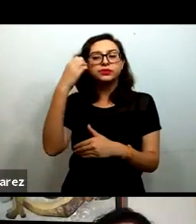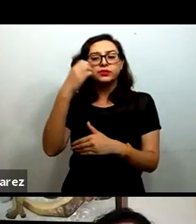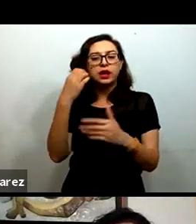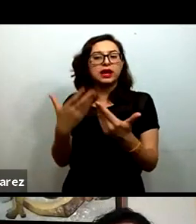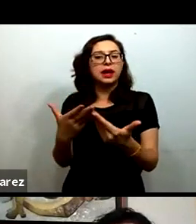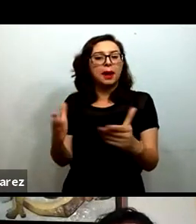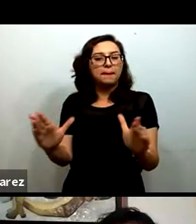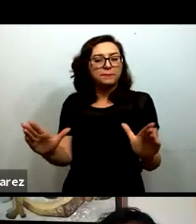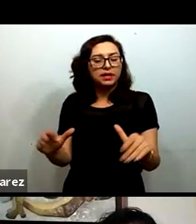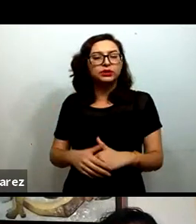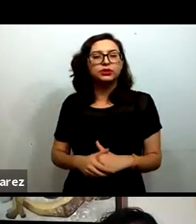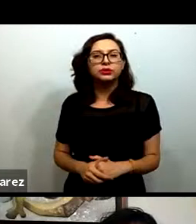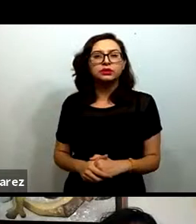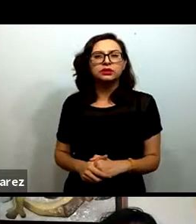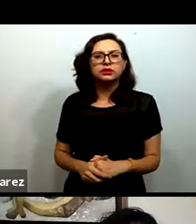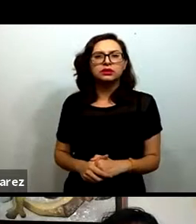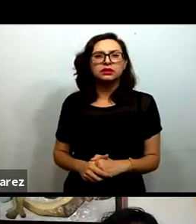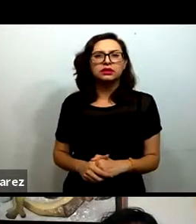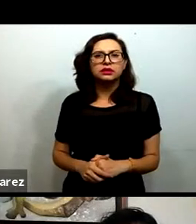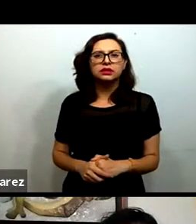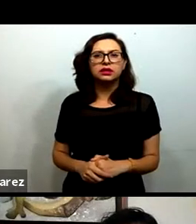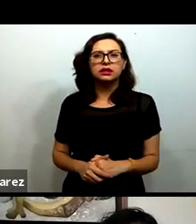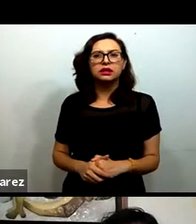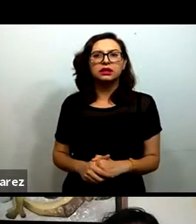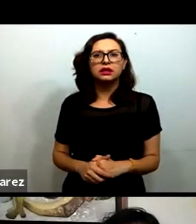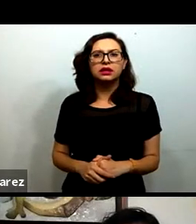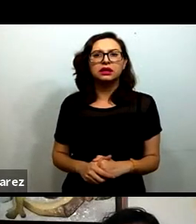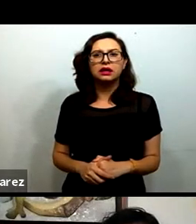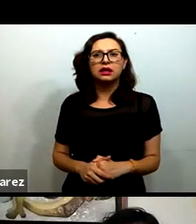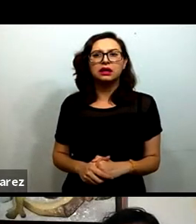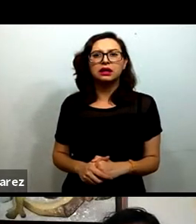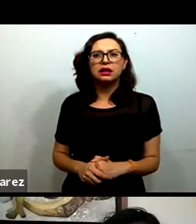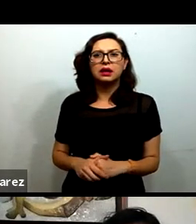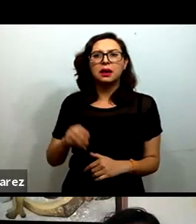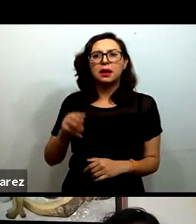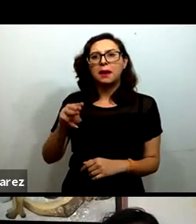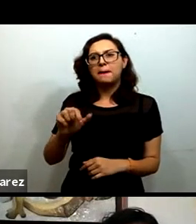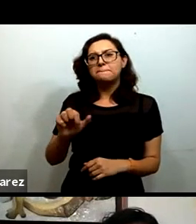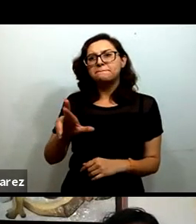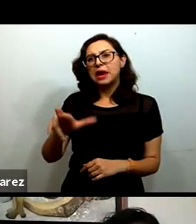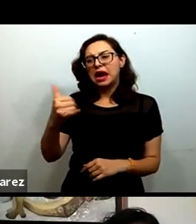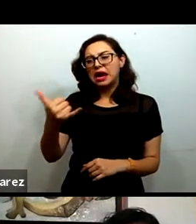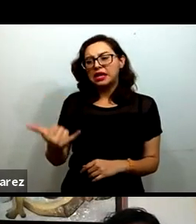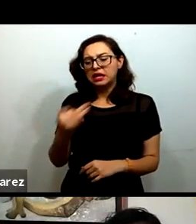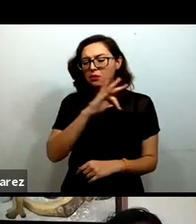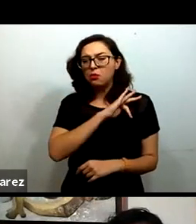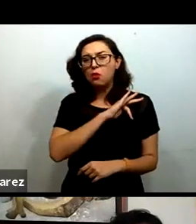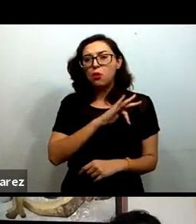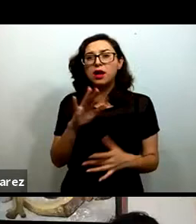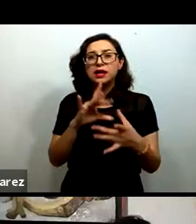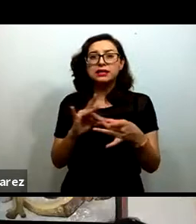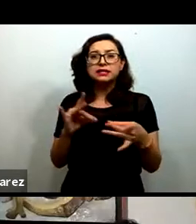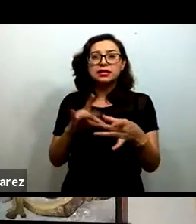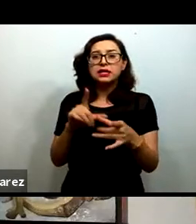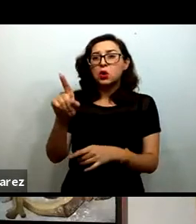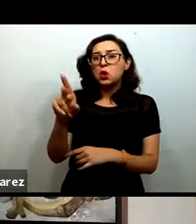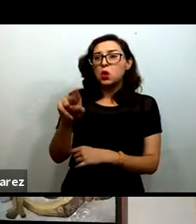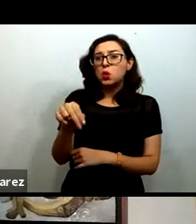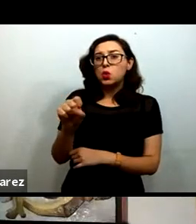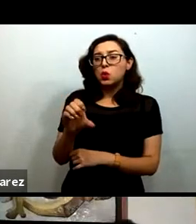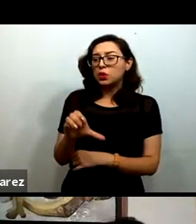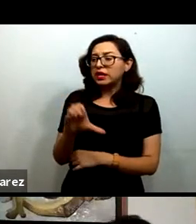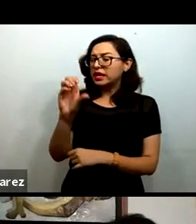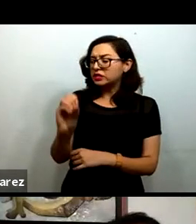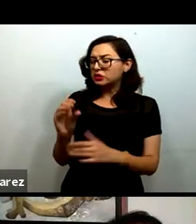ver, Marín, ¿nos puedes contar un poco de los lineamientos que elaboraron recientemente entre UNESCO, UNICEF y el Programa